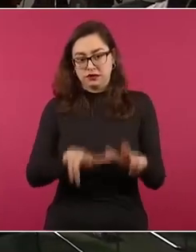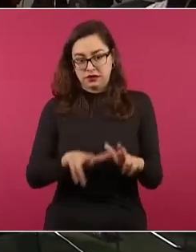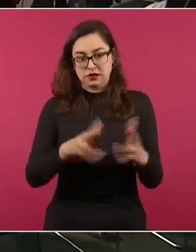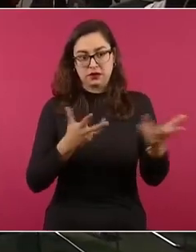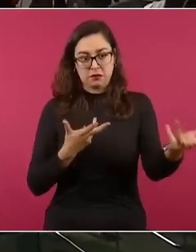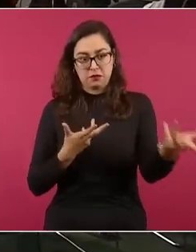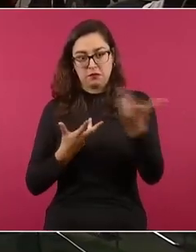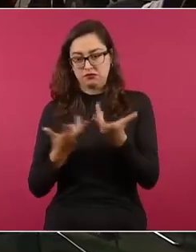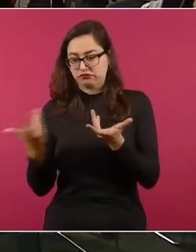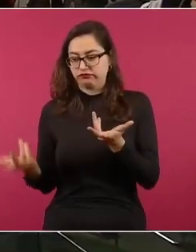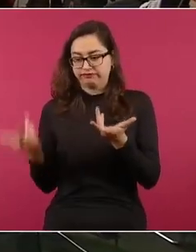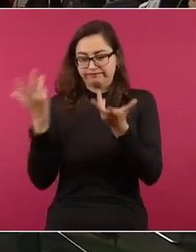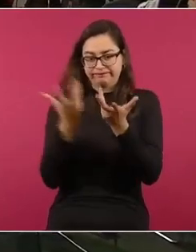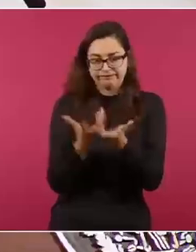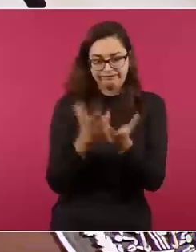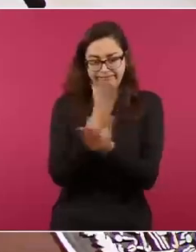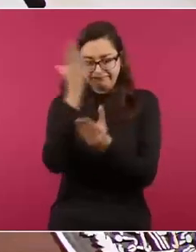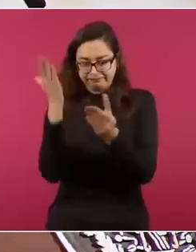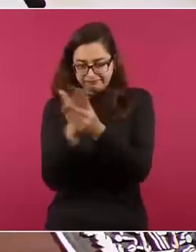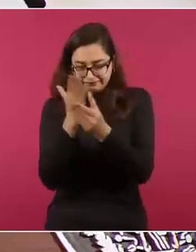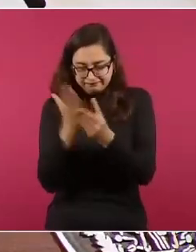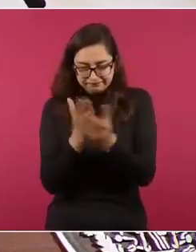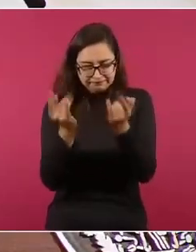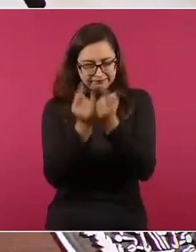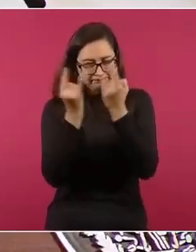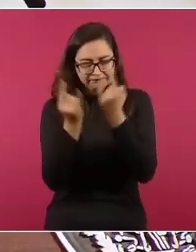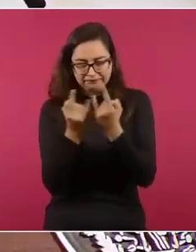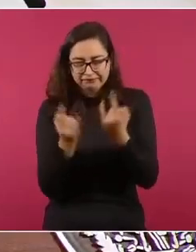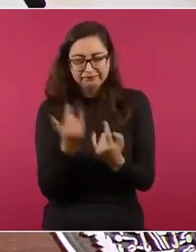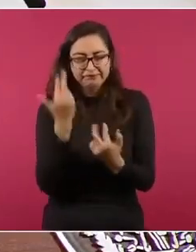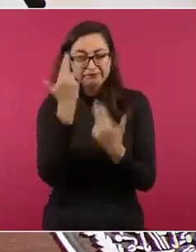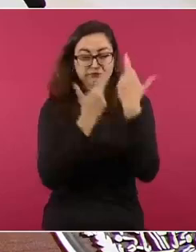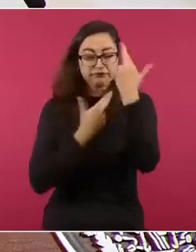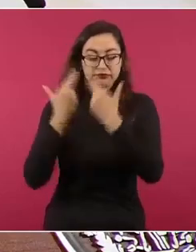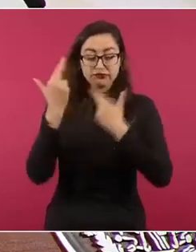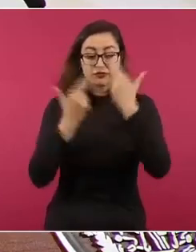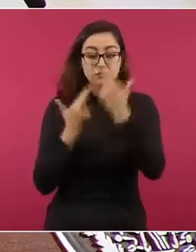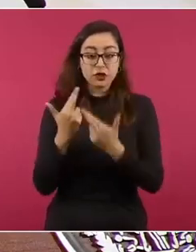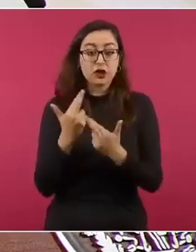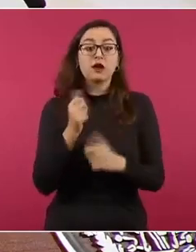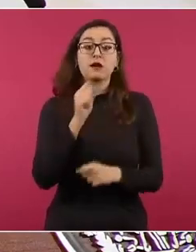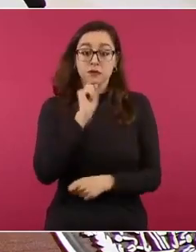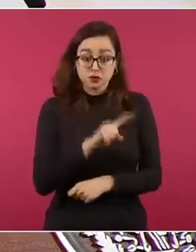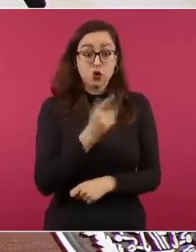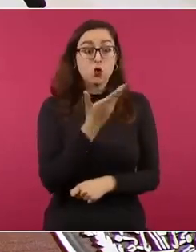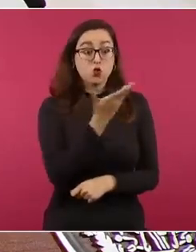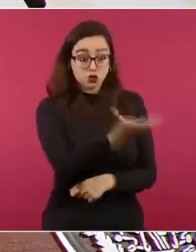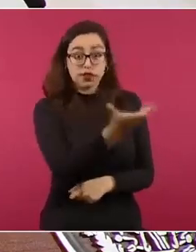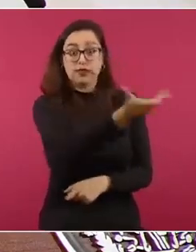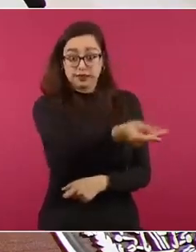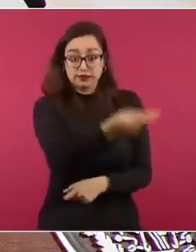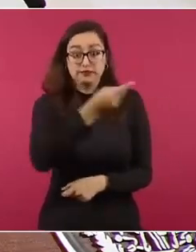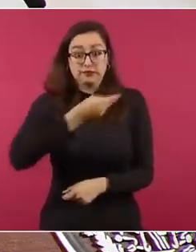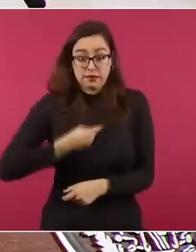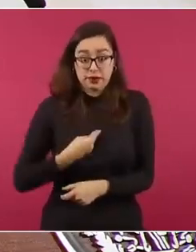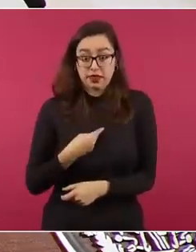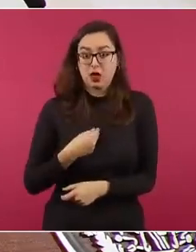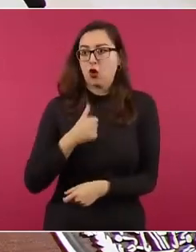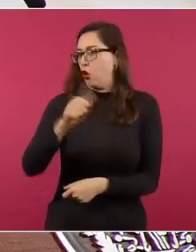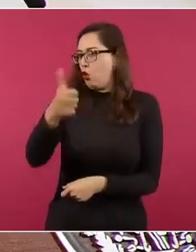para ir revisando casos que ustedes han solicitado y otros que